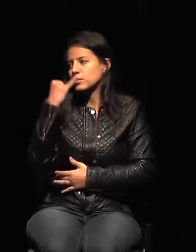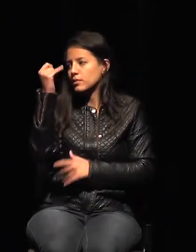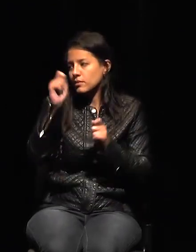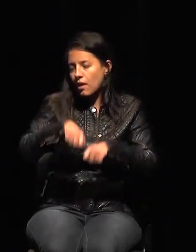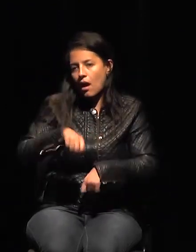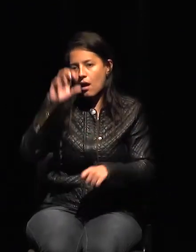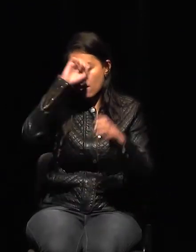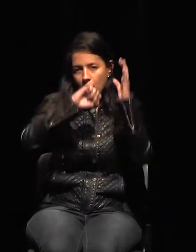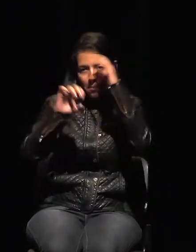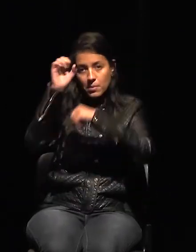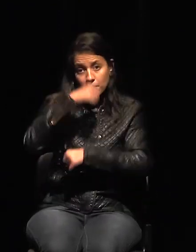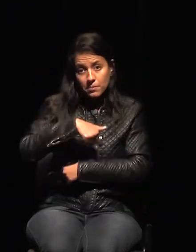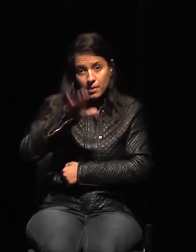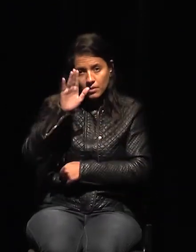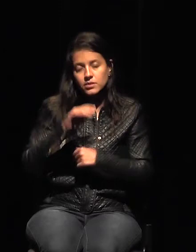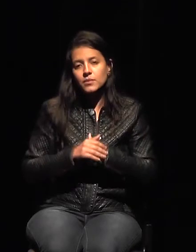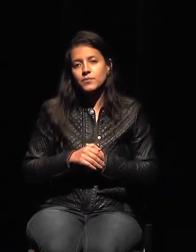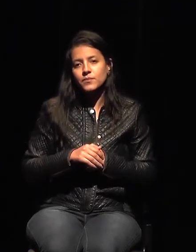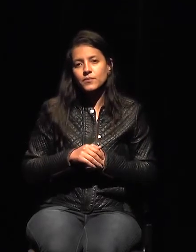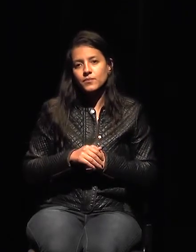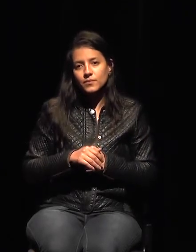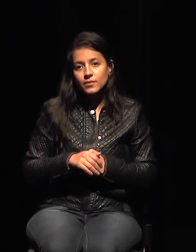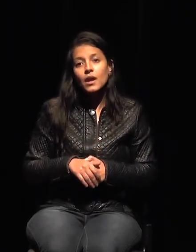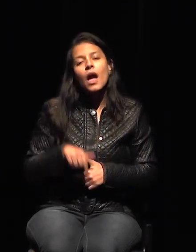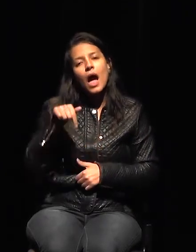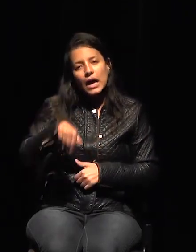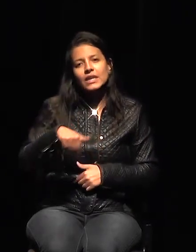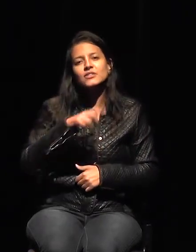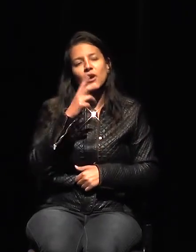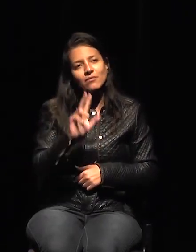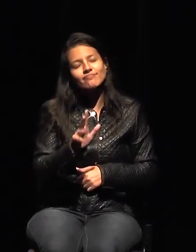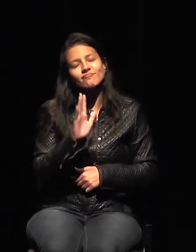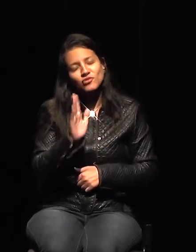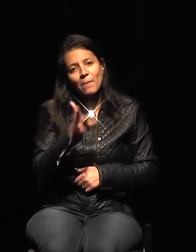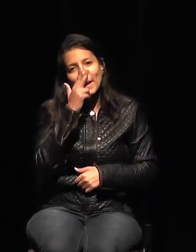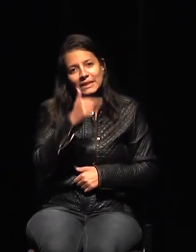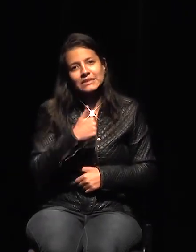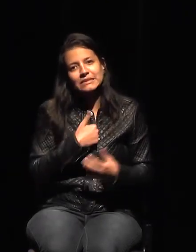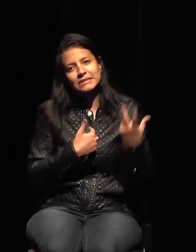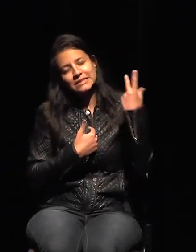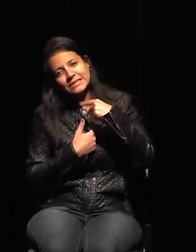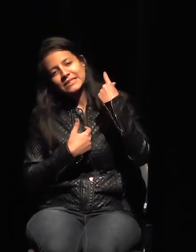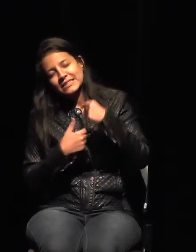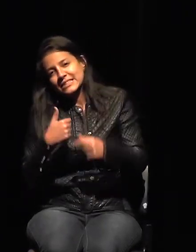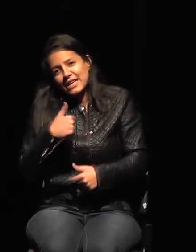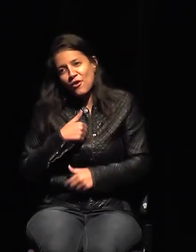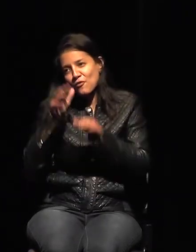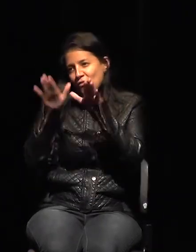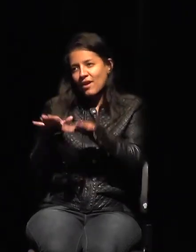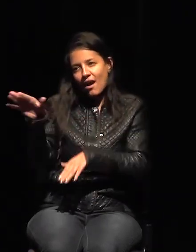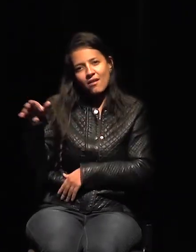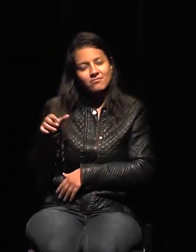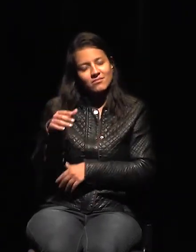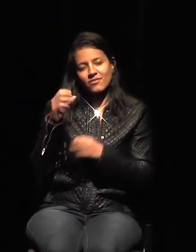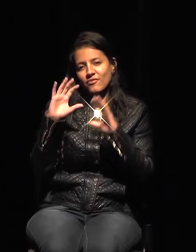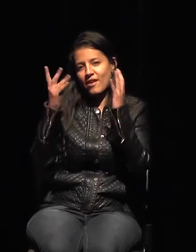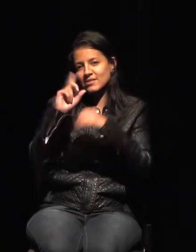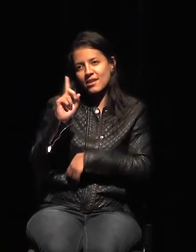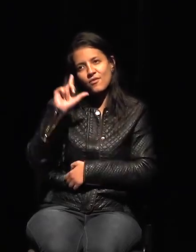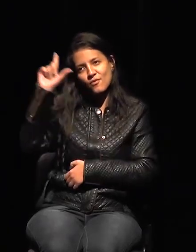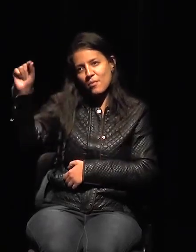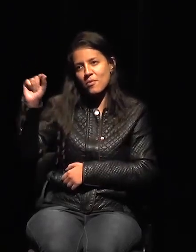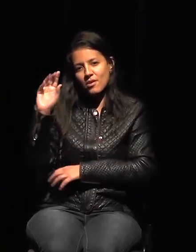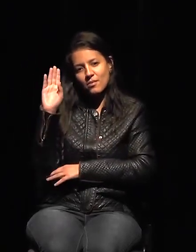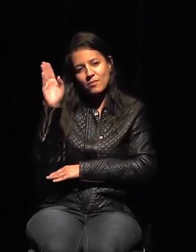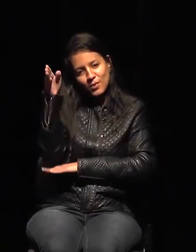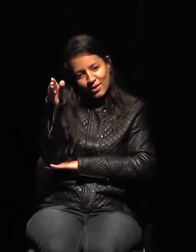golpes, ni siquiera voy a poder ir al cóctel, me iré directamente al hotel, porque tras estas dos, aquí, ¿qué voy a hacer? Entonces,